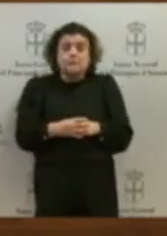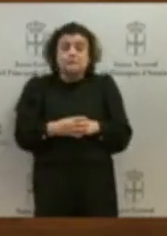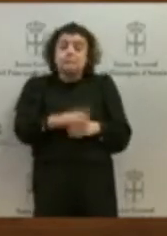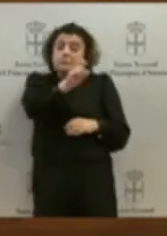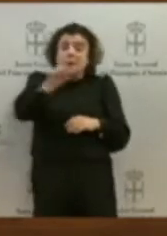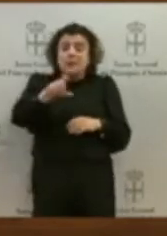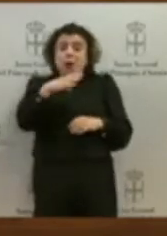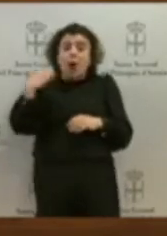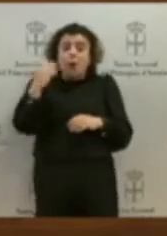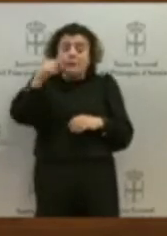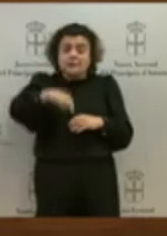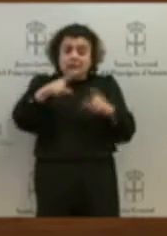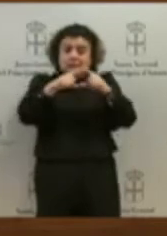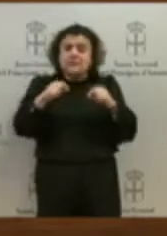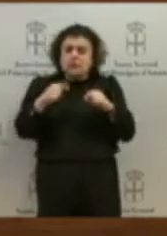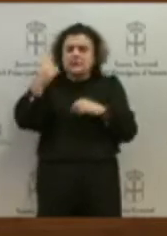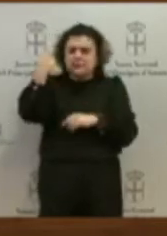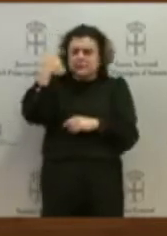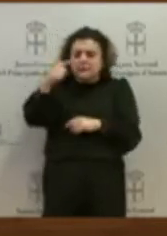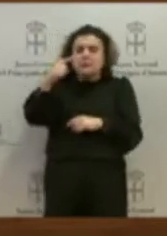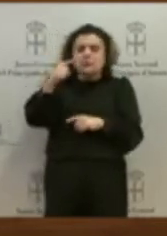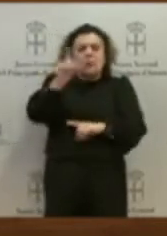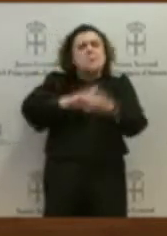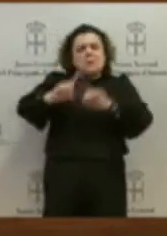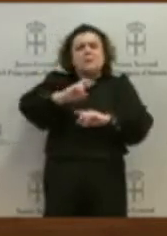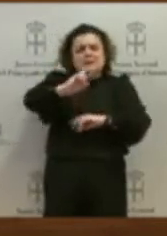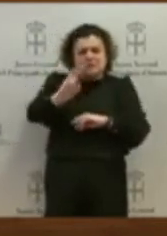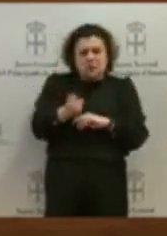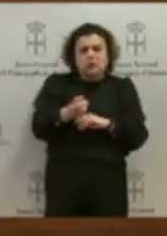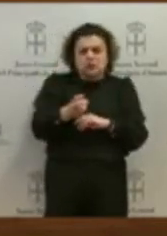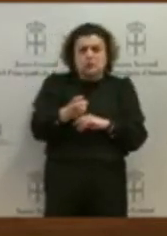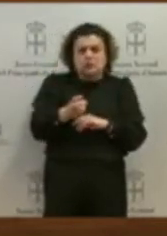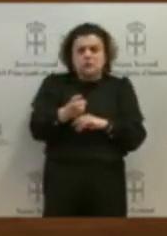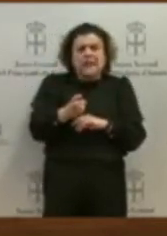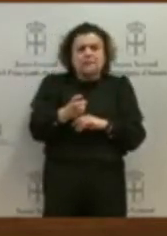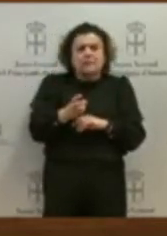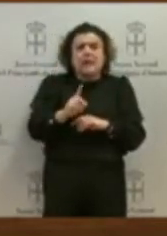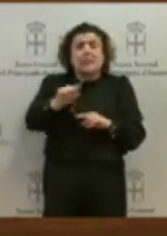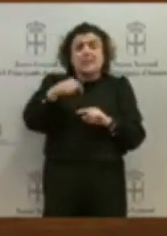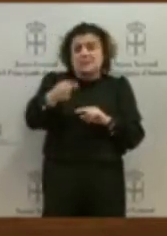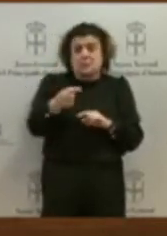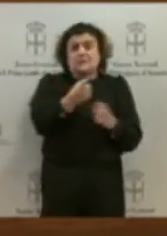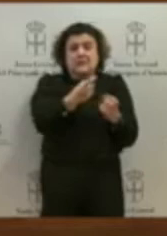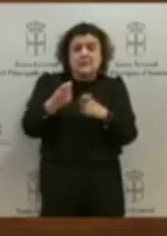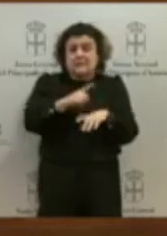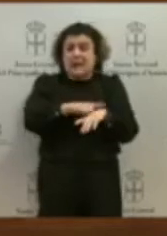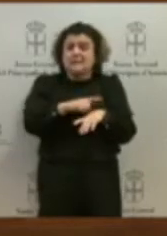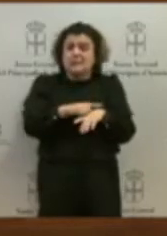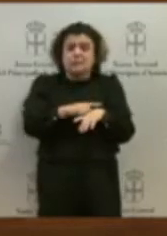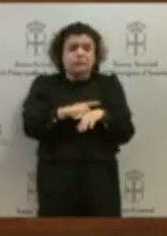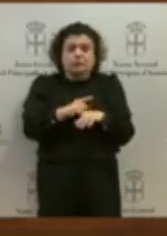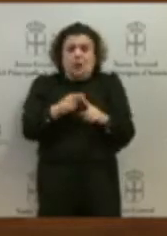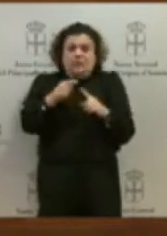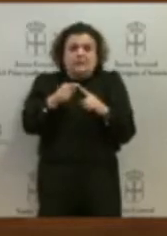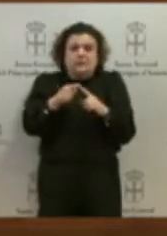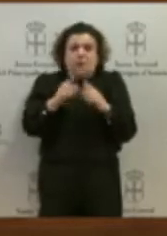que son los que más tarde necesitan, lo que más tiempo necesitan para emanciparse de casa. Tenemos un problema de vivienda, tenemos un problema de emancipación, tenemos